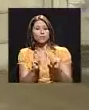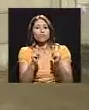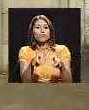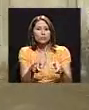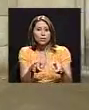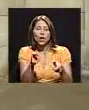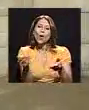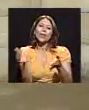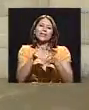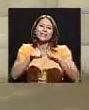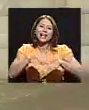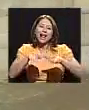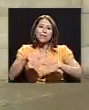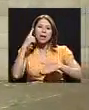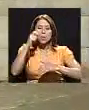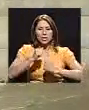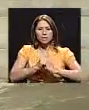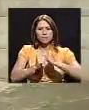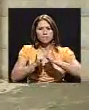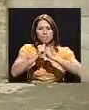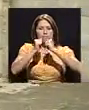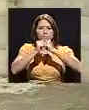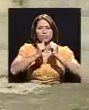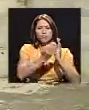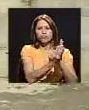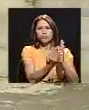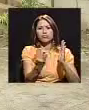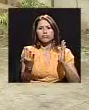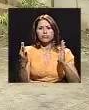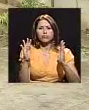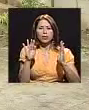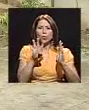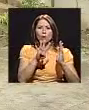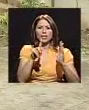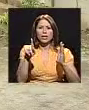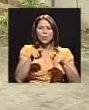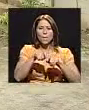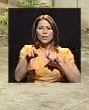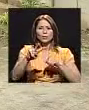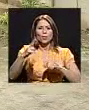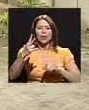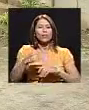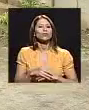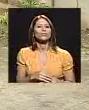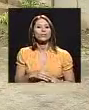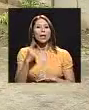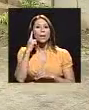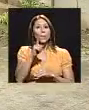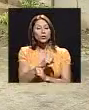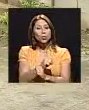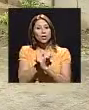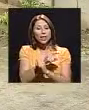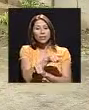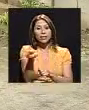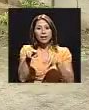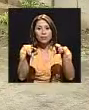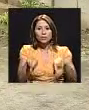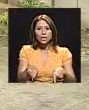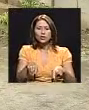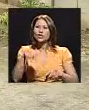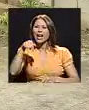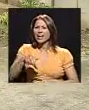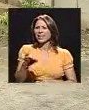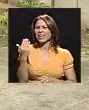calma volvió, pues construyeron una tapia de 41 metros cuadrados. Por la seguridad de los muchachos, aquí lo que existía